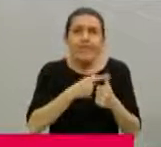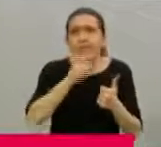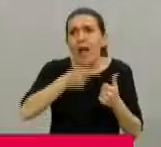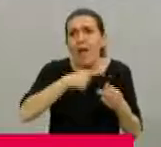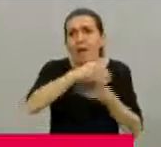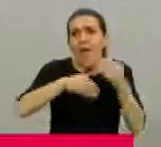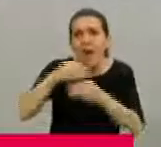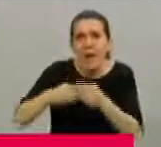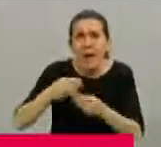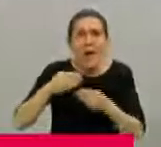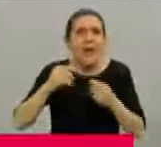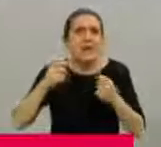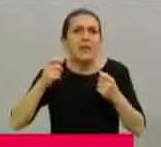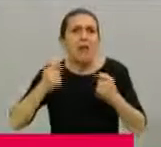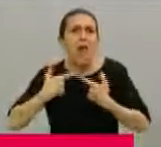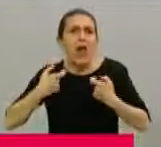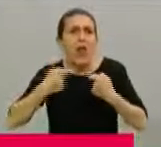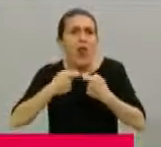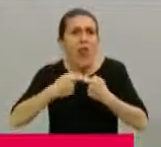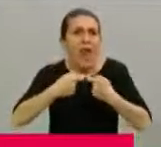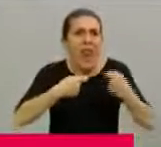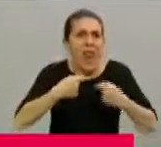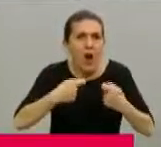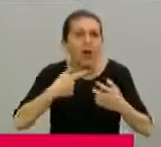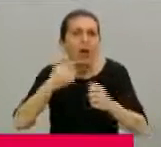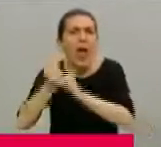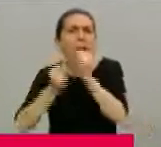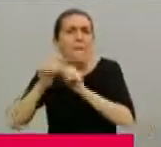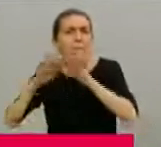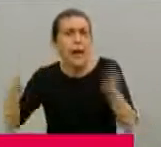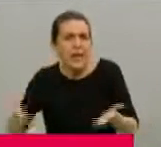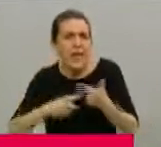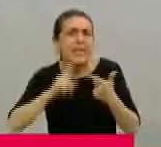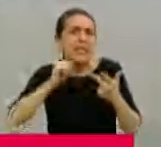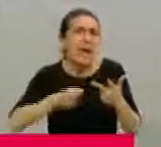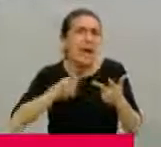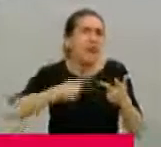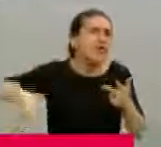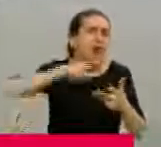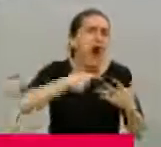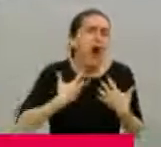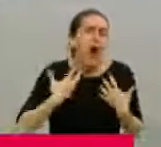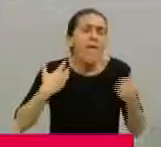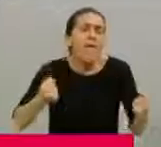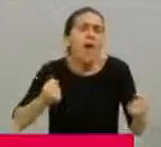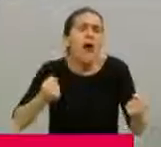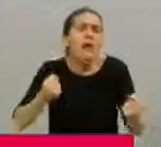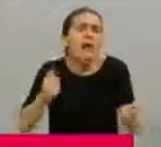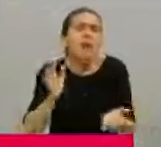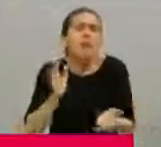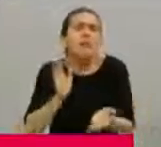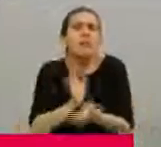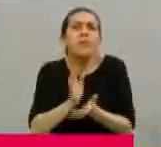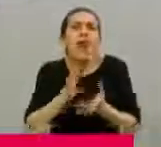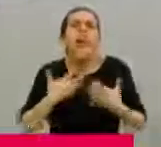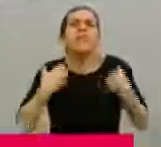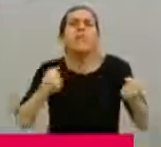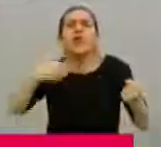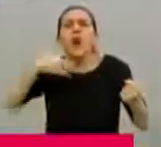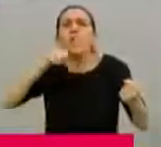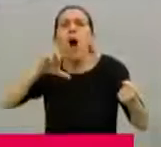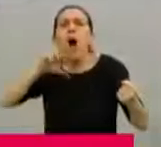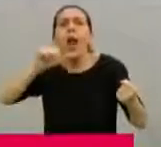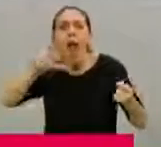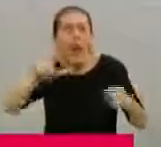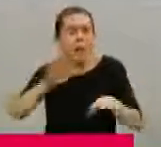familias, a los empresarios, a los comerciantes, y también un esfuerzo moral, porque nos sentimos muy